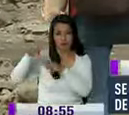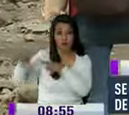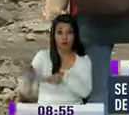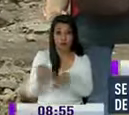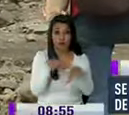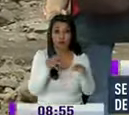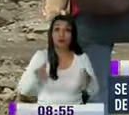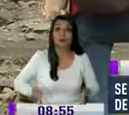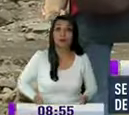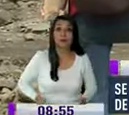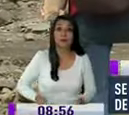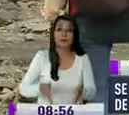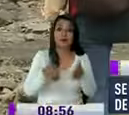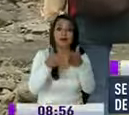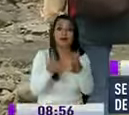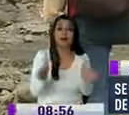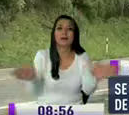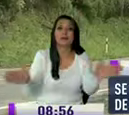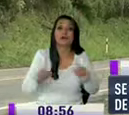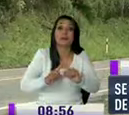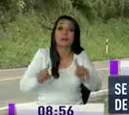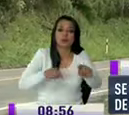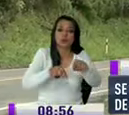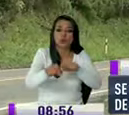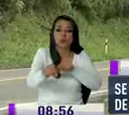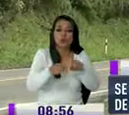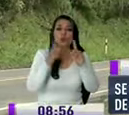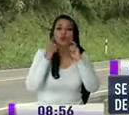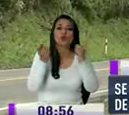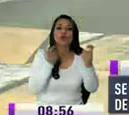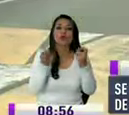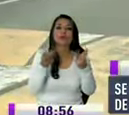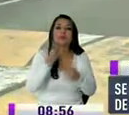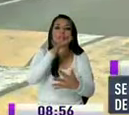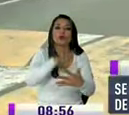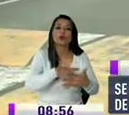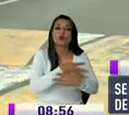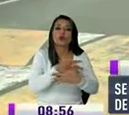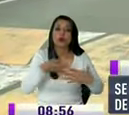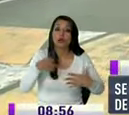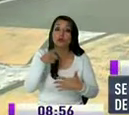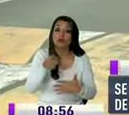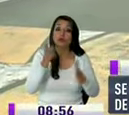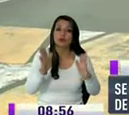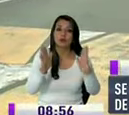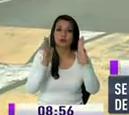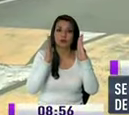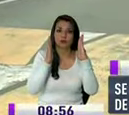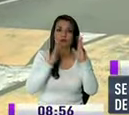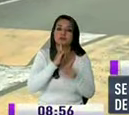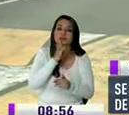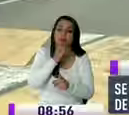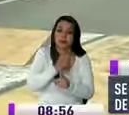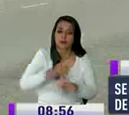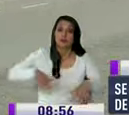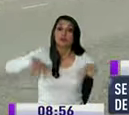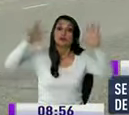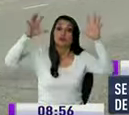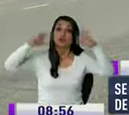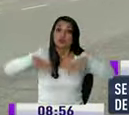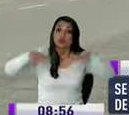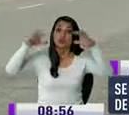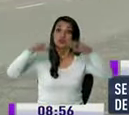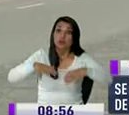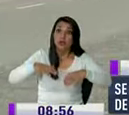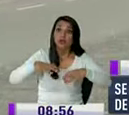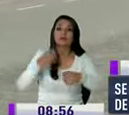habilitará la vía con tráfico controlado y por horarios así que mucha atención con esto a pesar de las fuertes lluvias en el sector